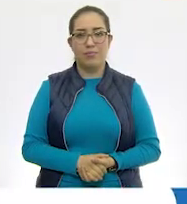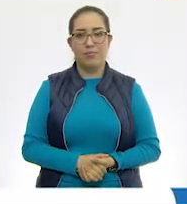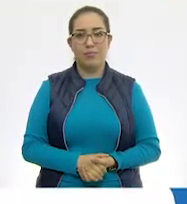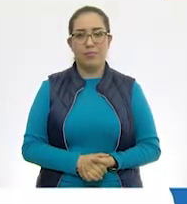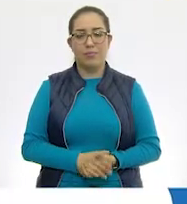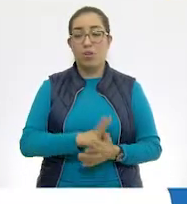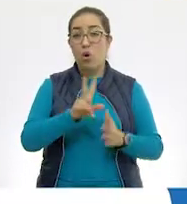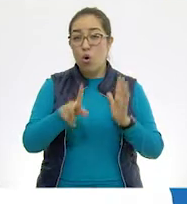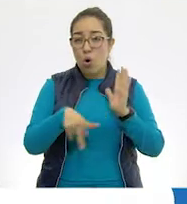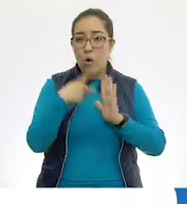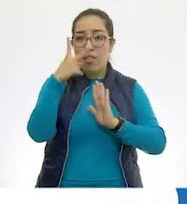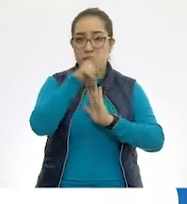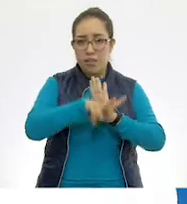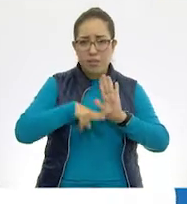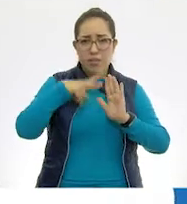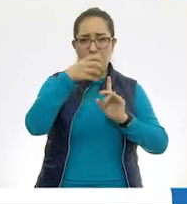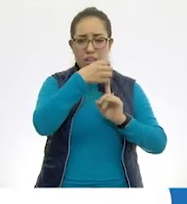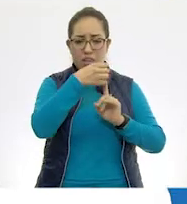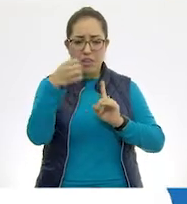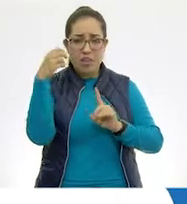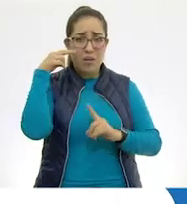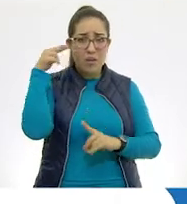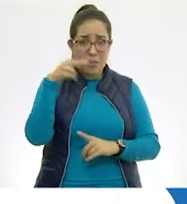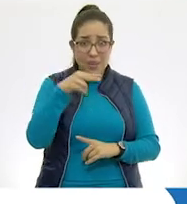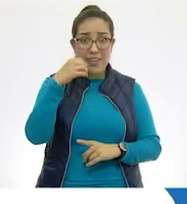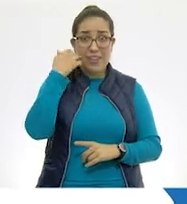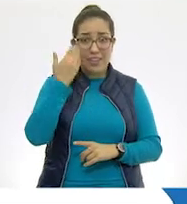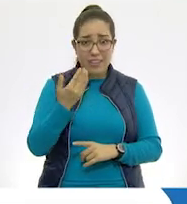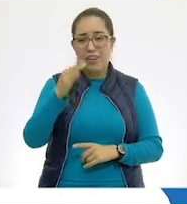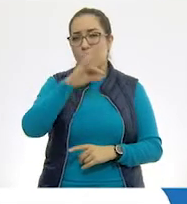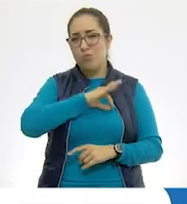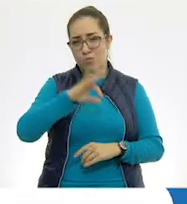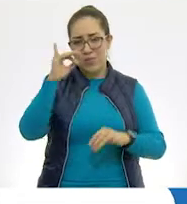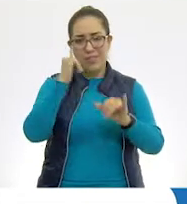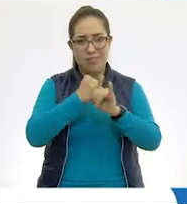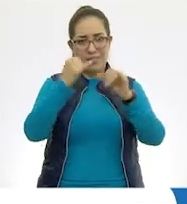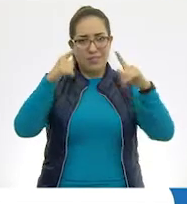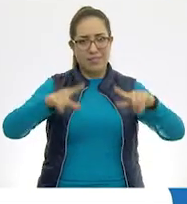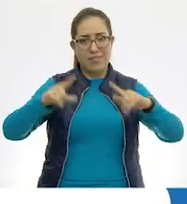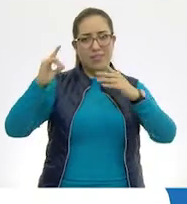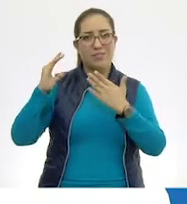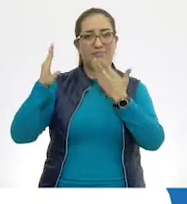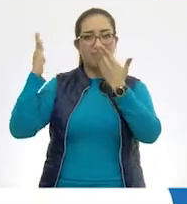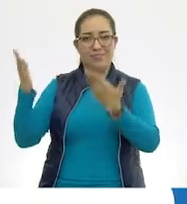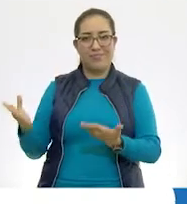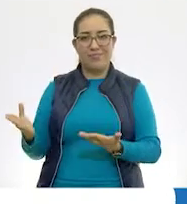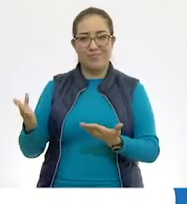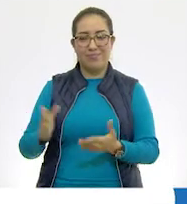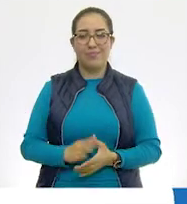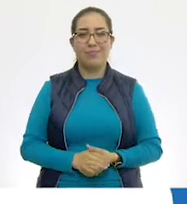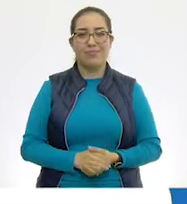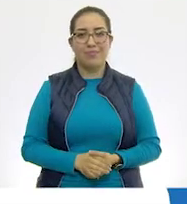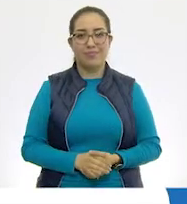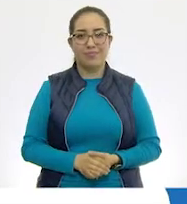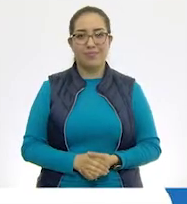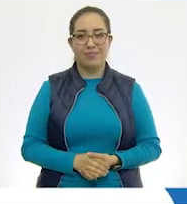Si quieres volver a ver los programas de Aprende en Casa 2, los puedes encontrar en la siguiente liga.